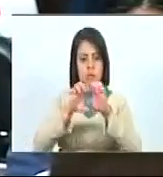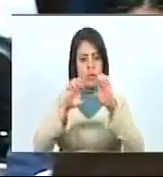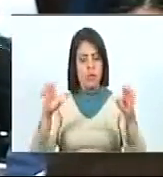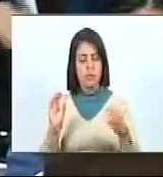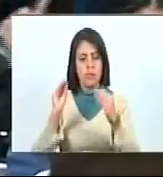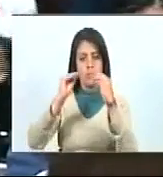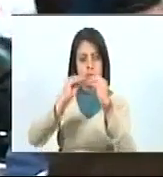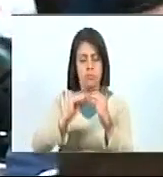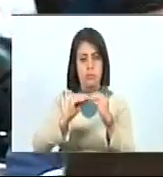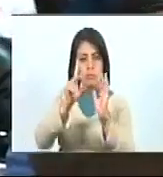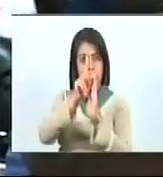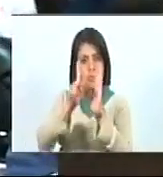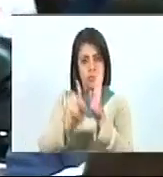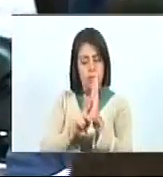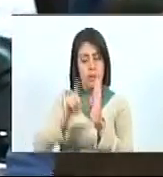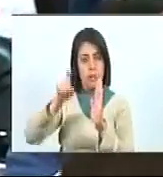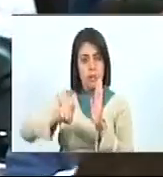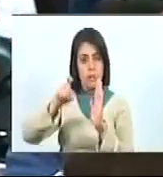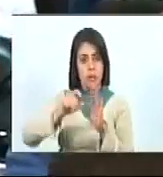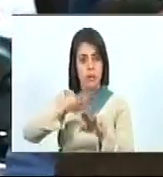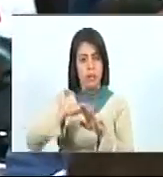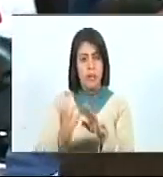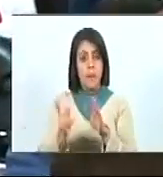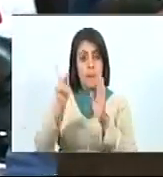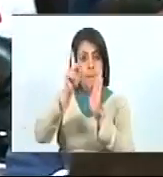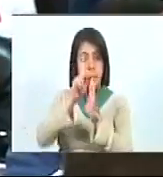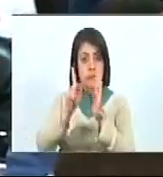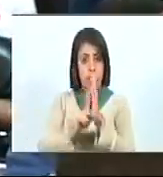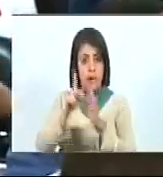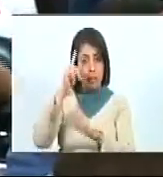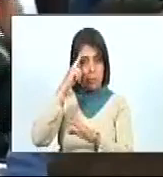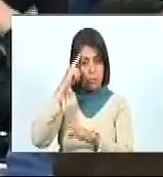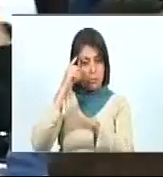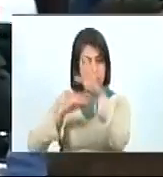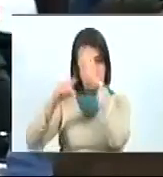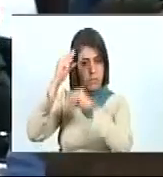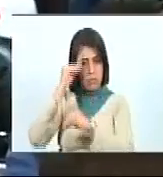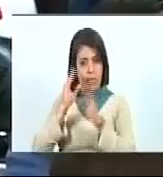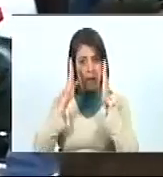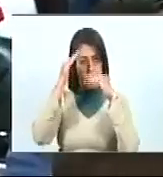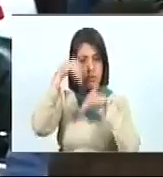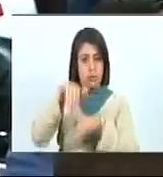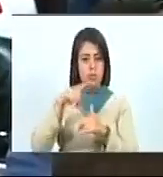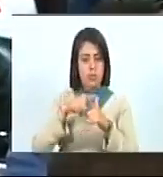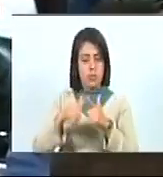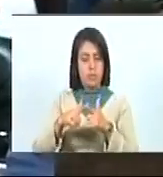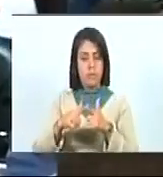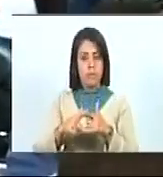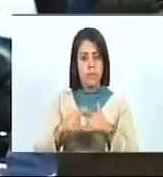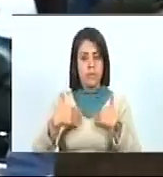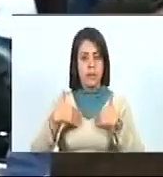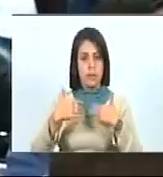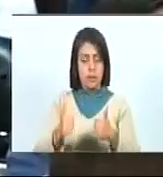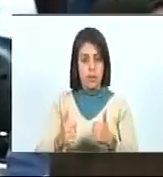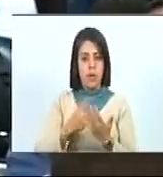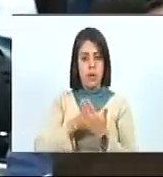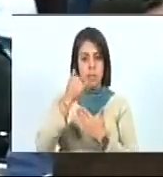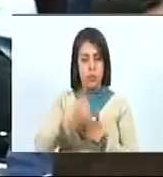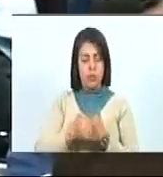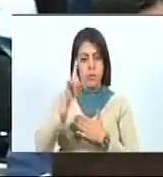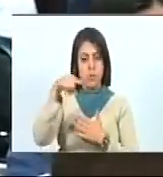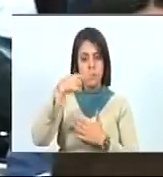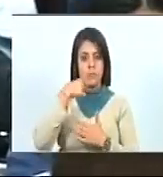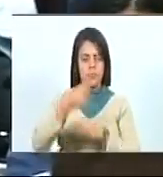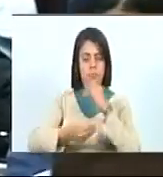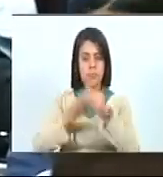adaptada a sus principales necesidades, a sus principales capacidades y la atención en materia de salud. En este proyecto también